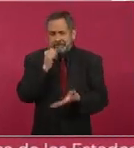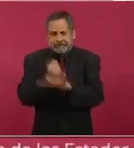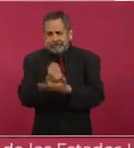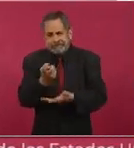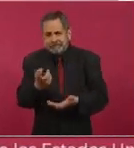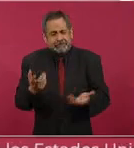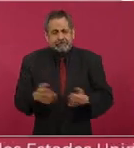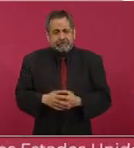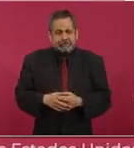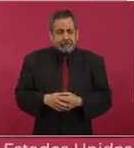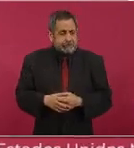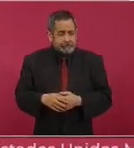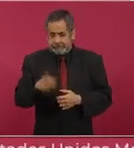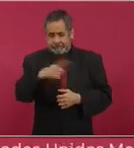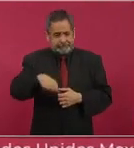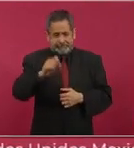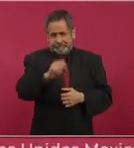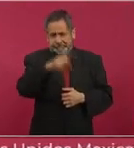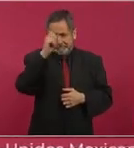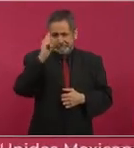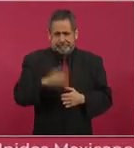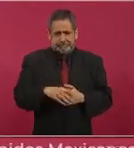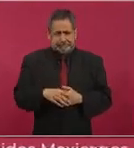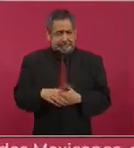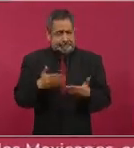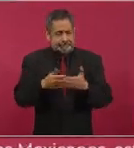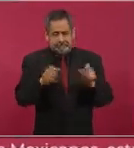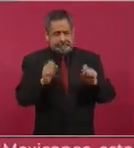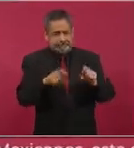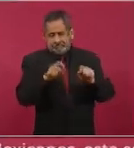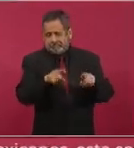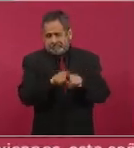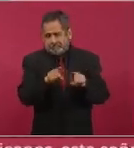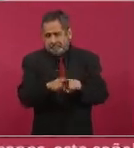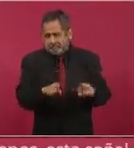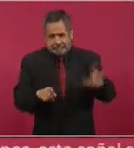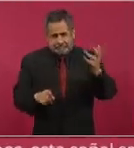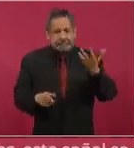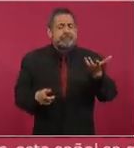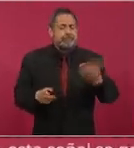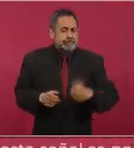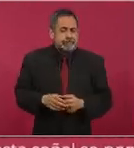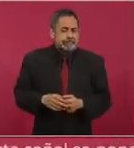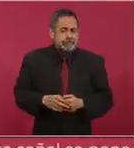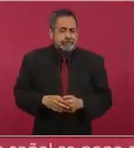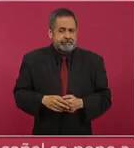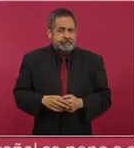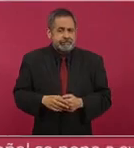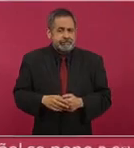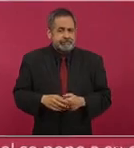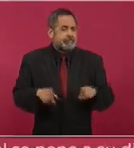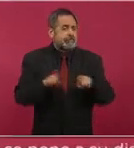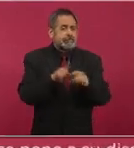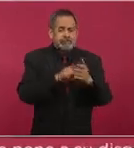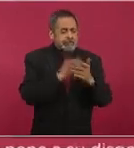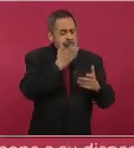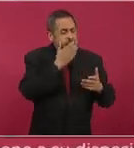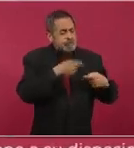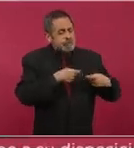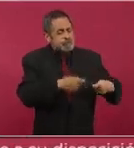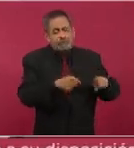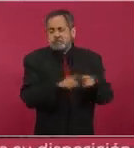Los mismos de ahora, los mismos conservadores de ahora,